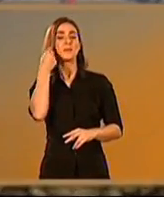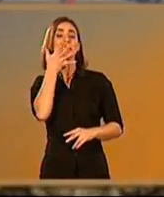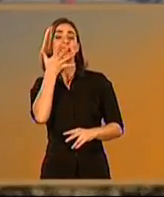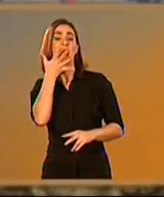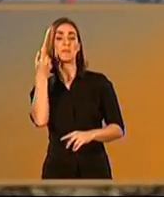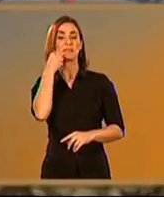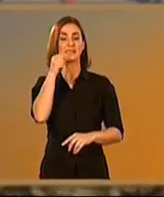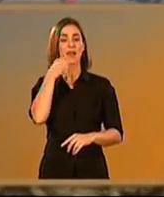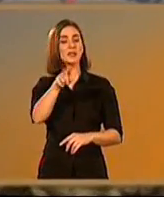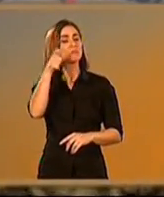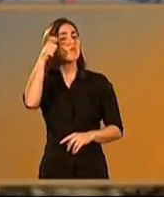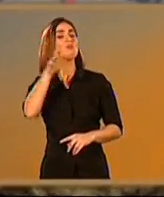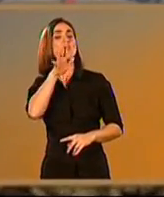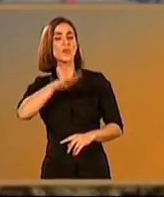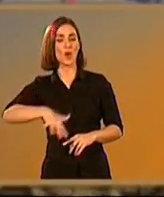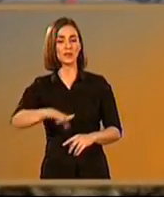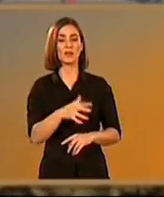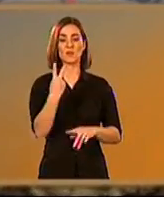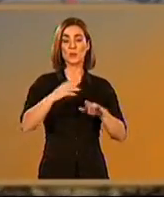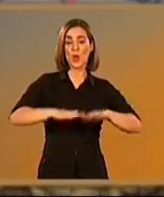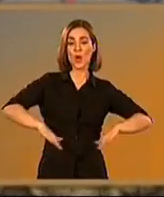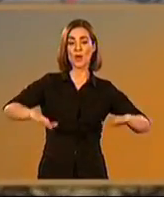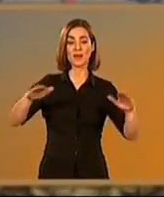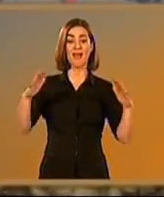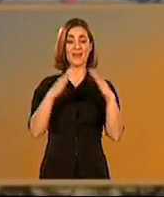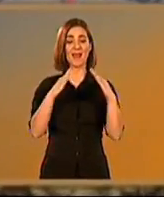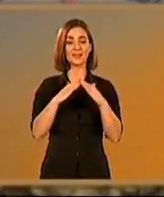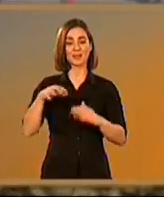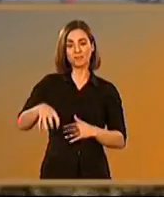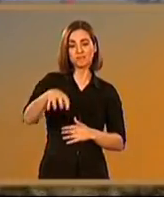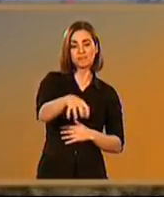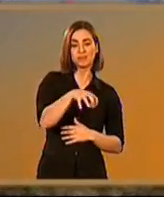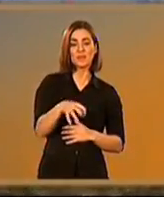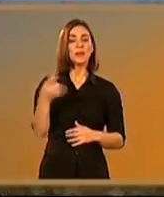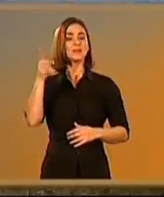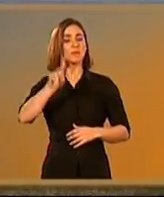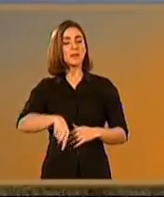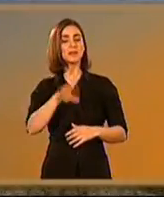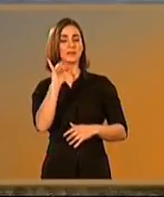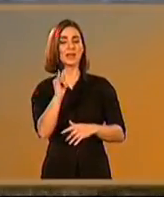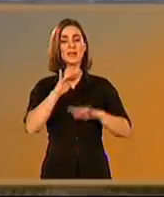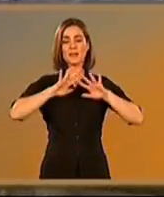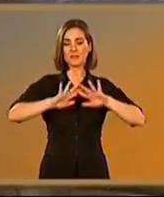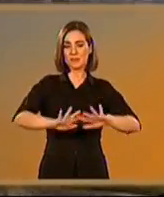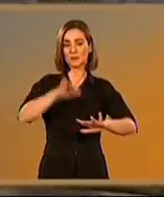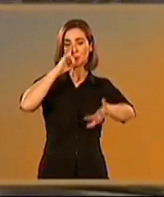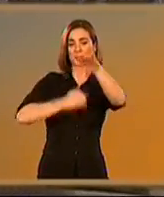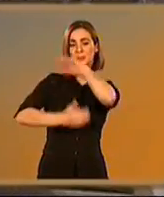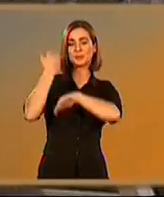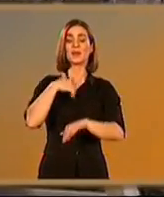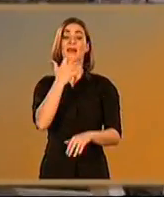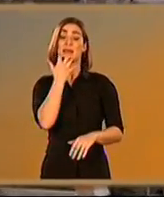Marchena, situada entre dos colinas de La Vega, comparte con la mayoría de las ciudades de nuestra ruta un pasado de asentamientos